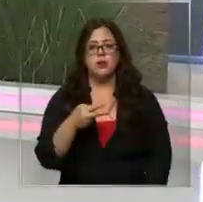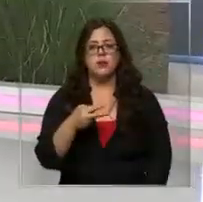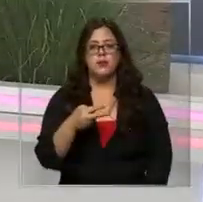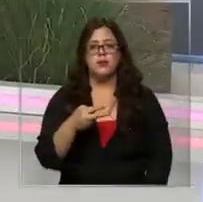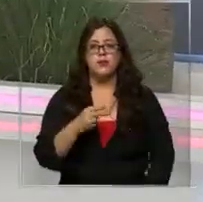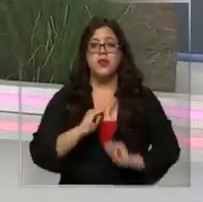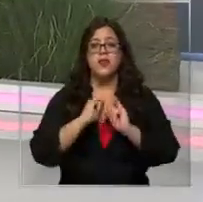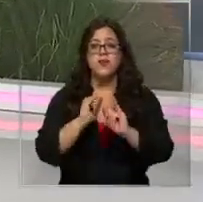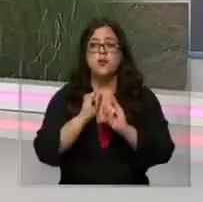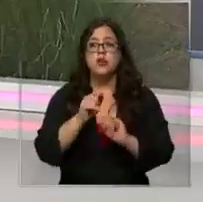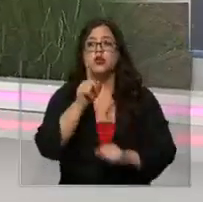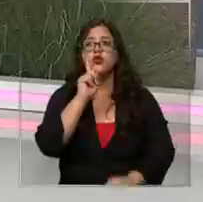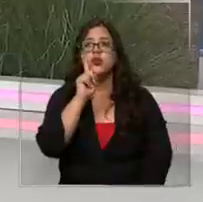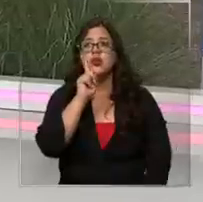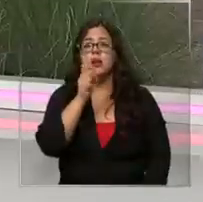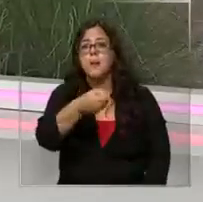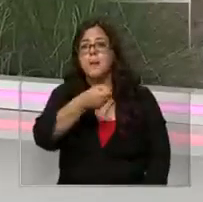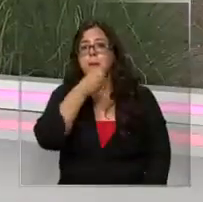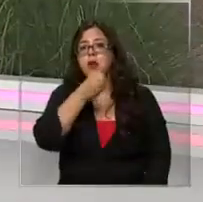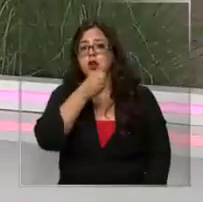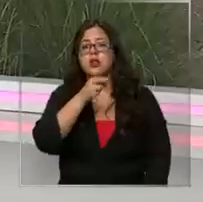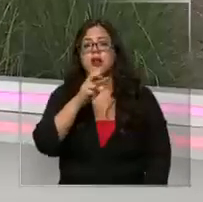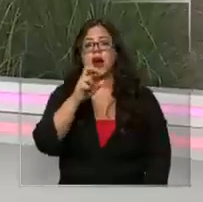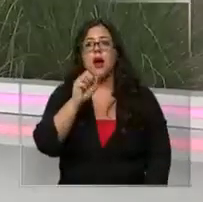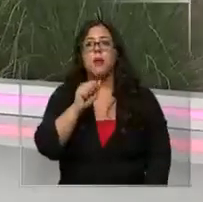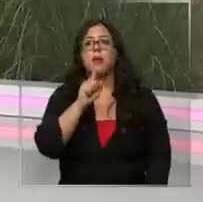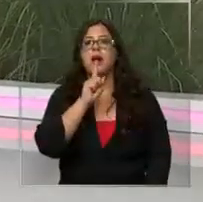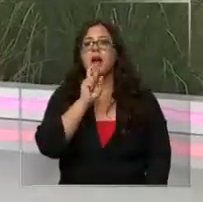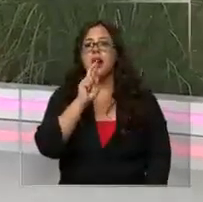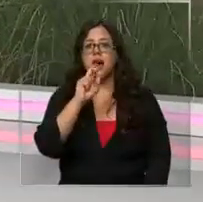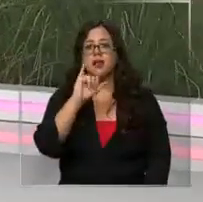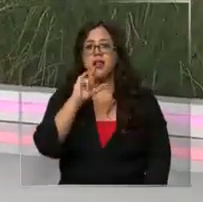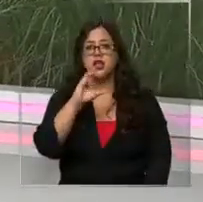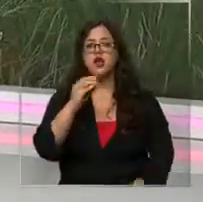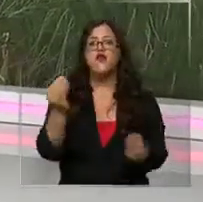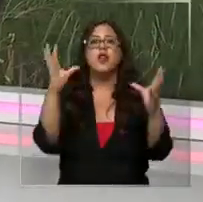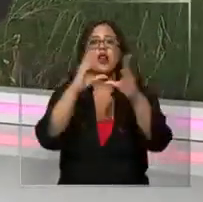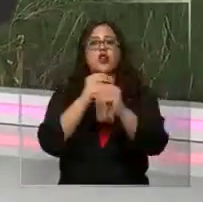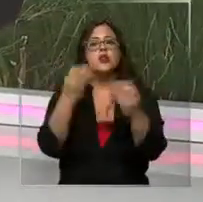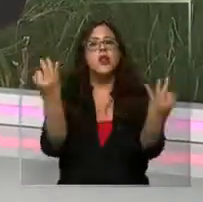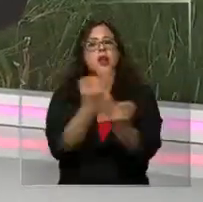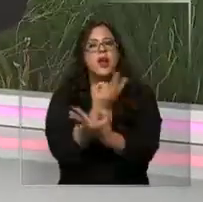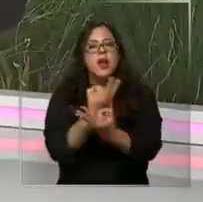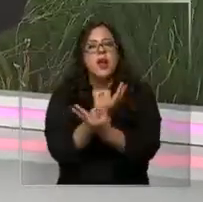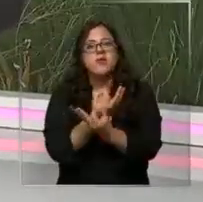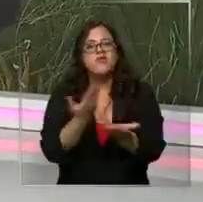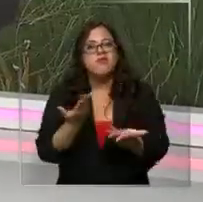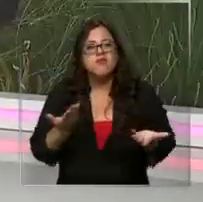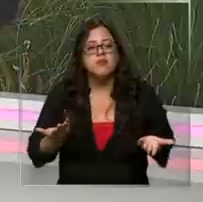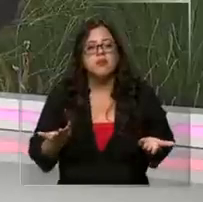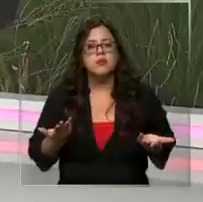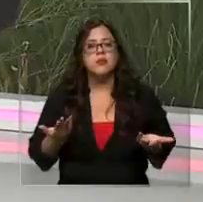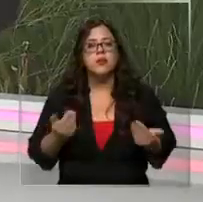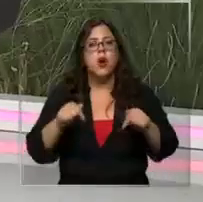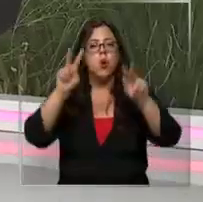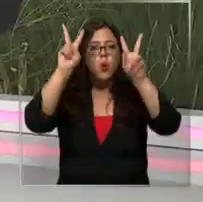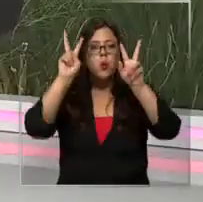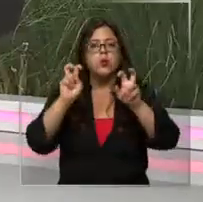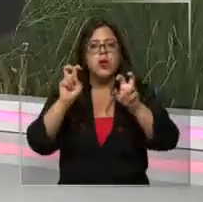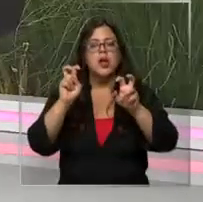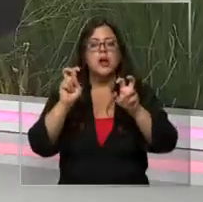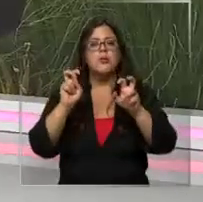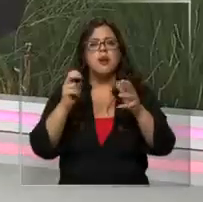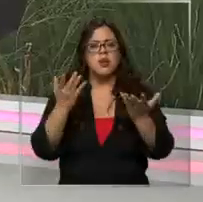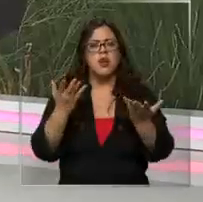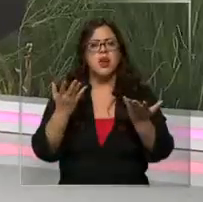Los detalles nos los va a entregar ahora el periodista Patricio Angulo. Patricio, muy buenas noches. Cuéntanos, ¿qué se sabe con un caso que se ha tomado en todo